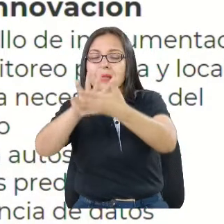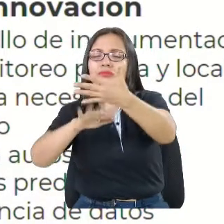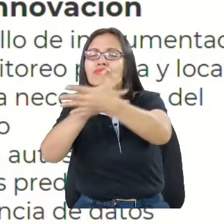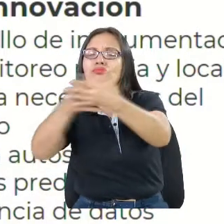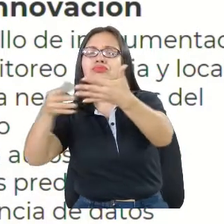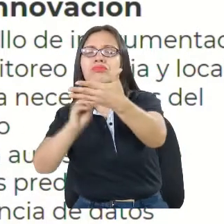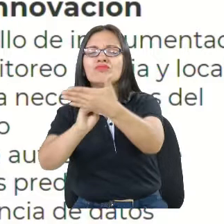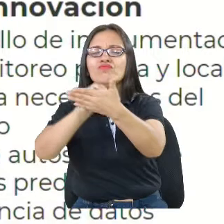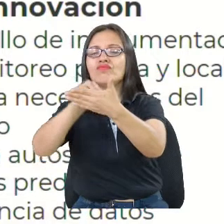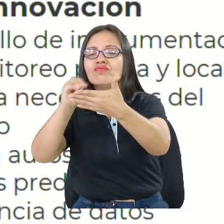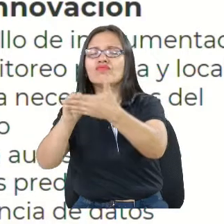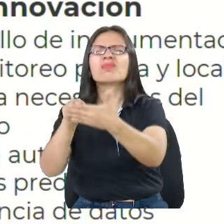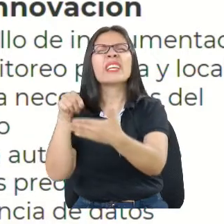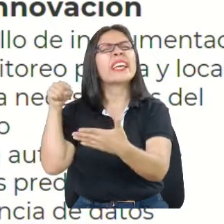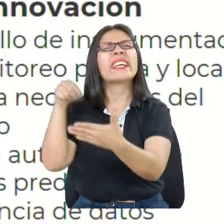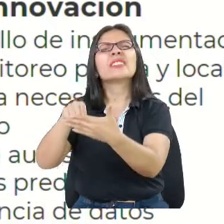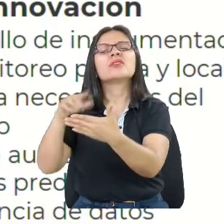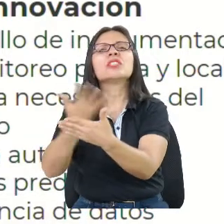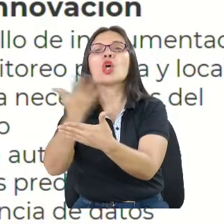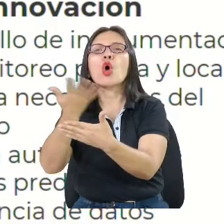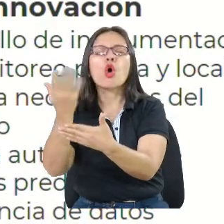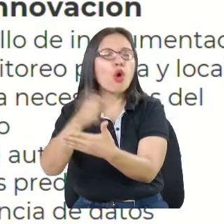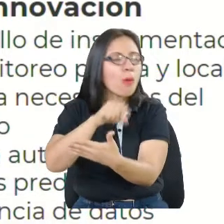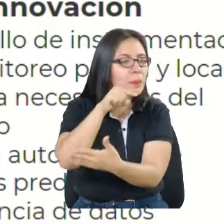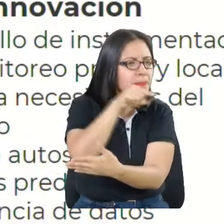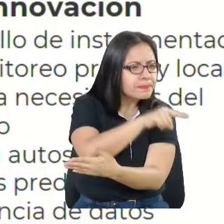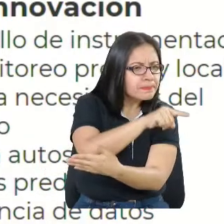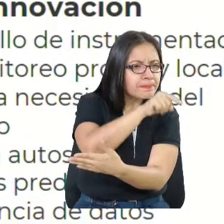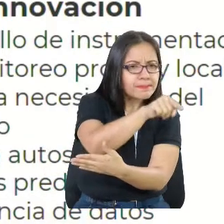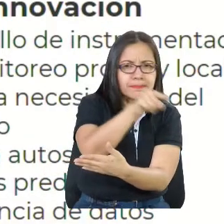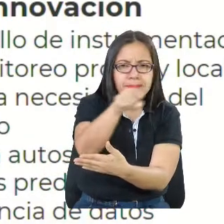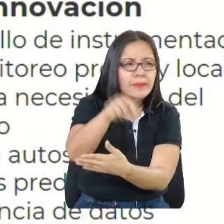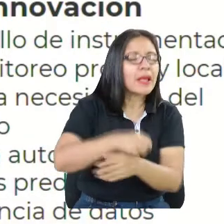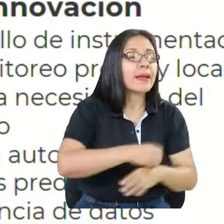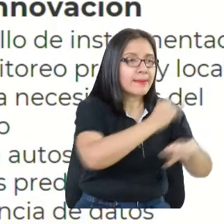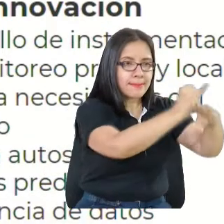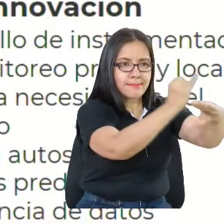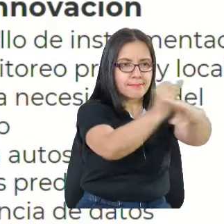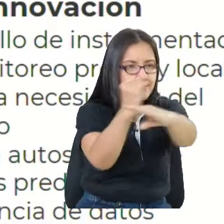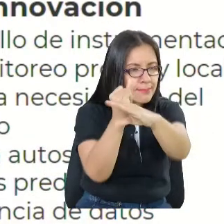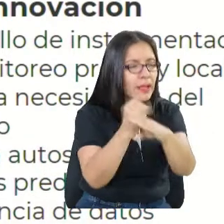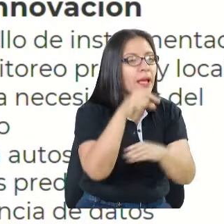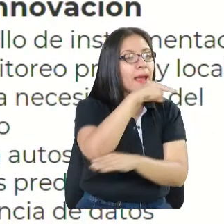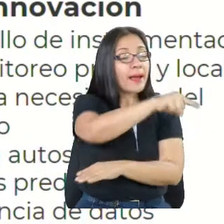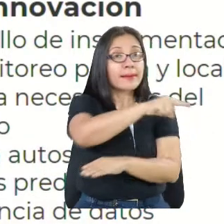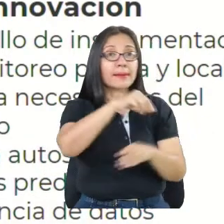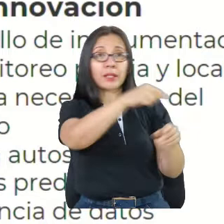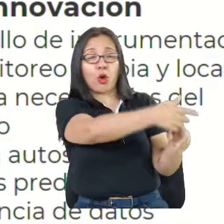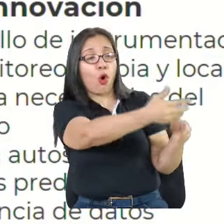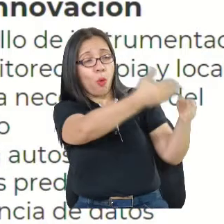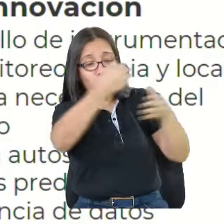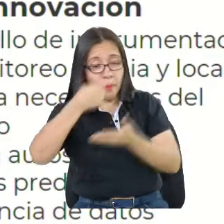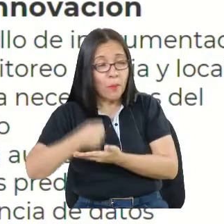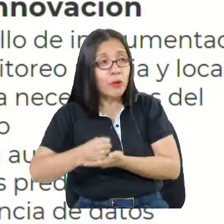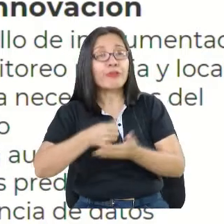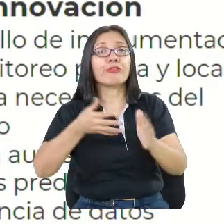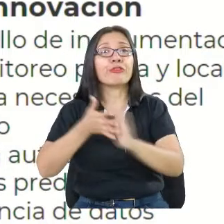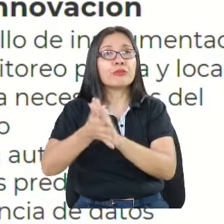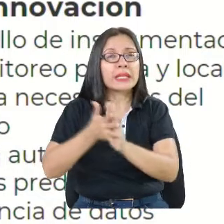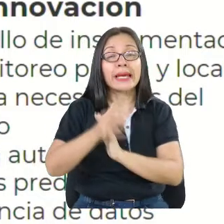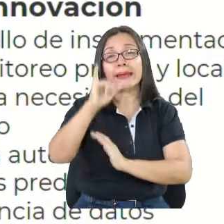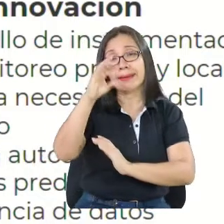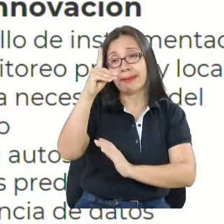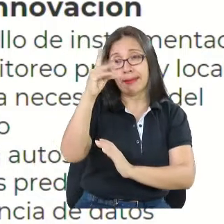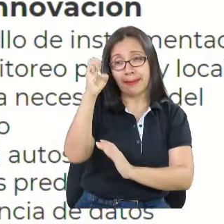datos de diferentes entidades. Entonces, tenemos por un lado la Corporación Autónoma Regional, tenemos por otro lado el IDEAM,